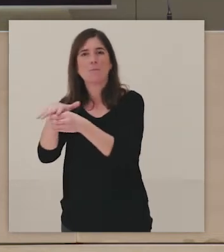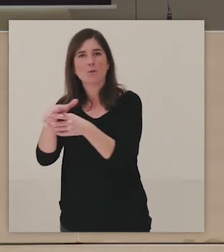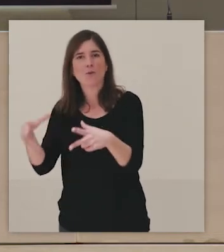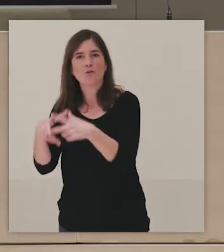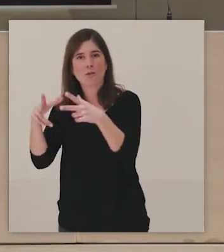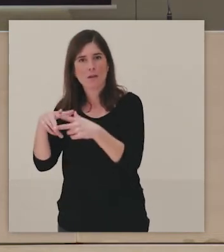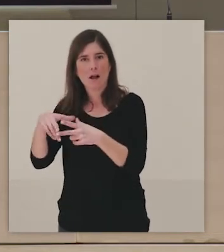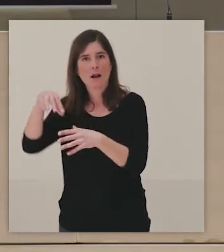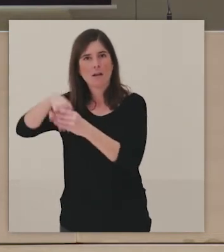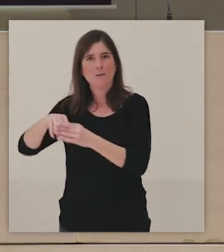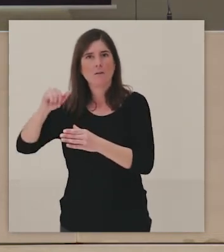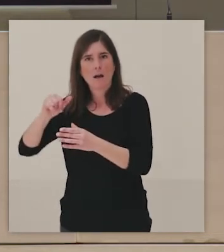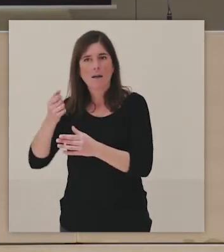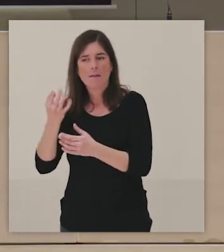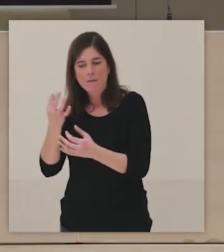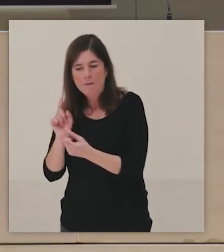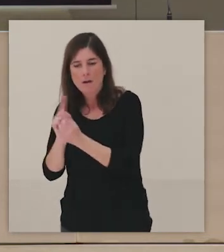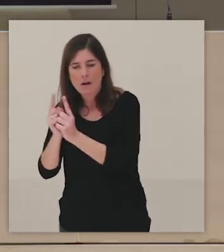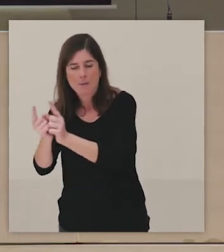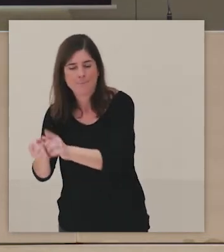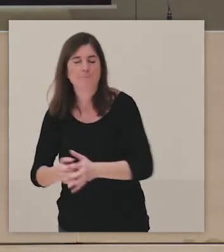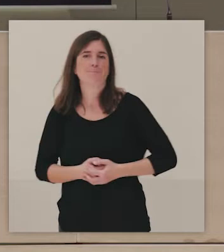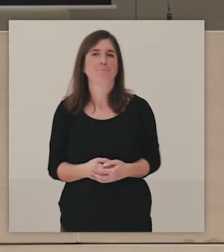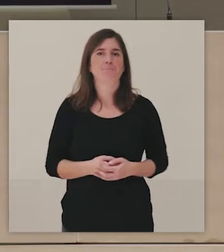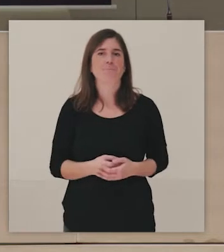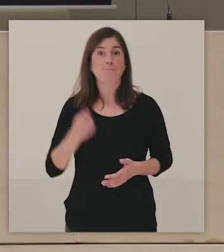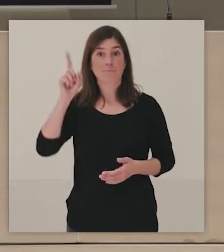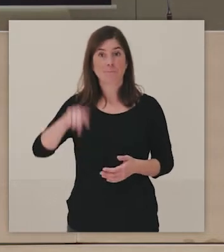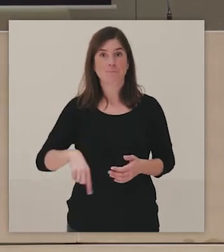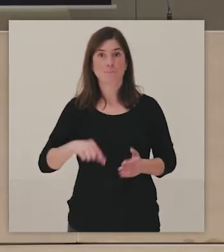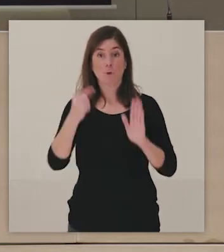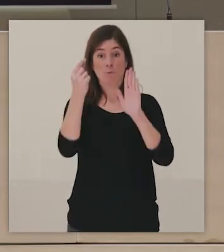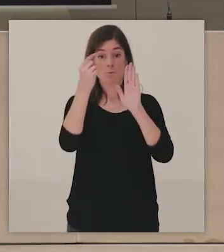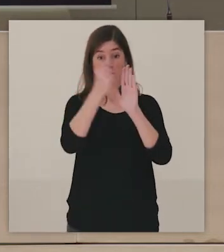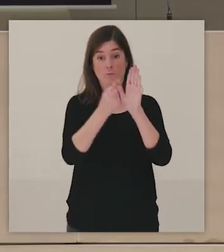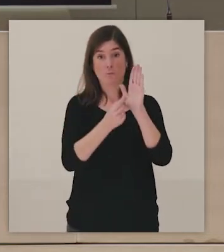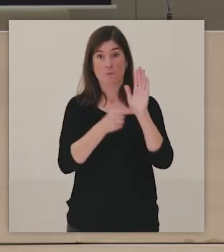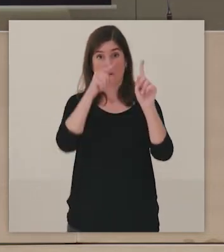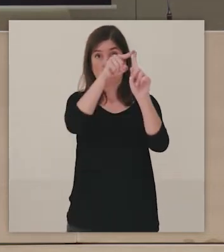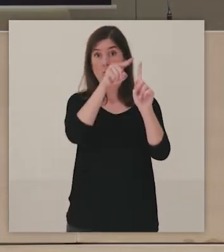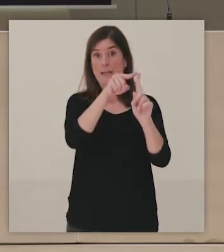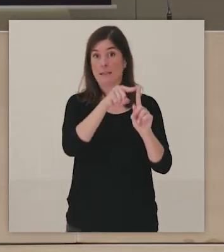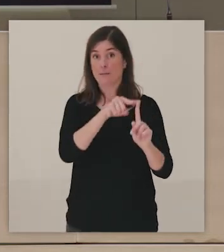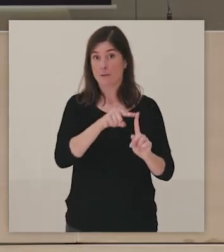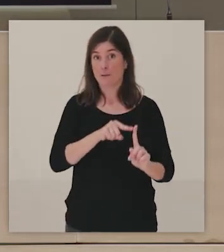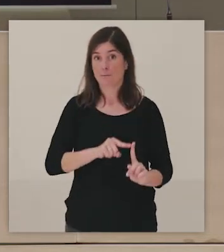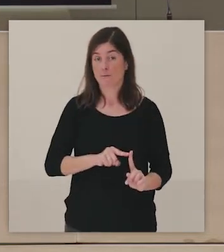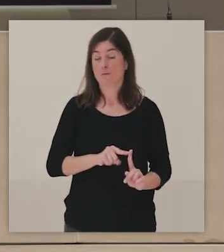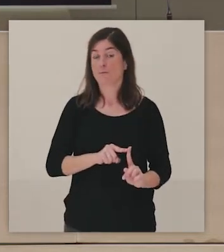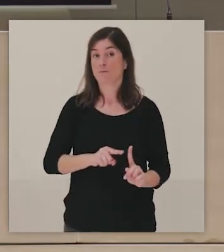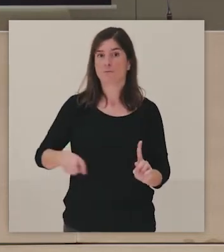lo social. Bueno, los principios más o menos que rigen o los objetivos que nos planteamos en este